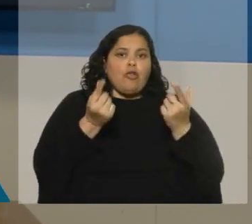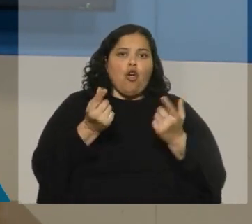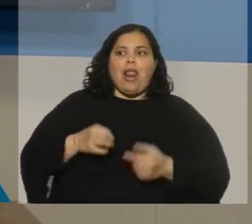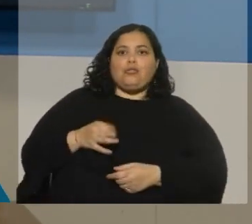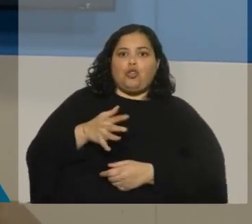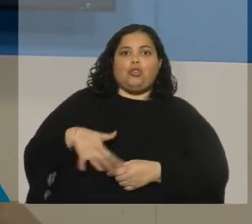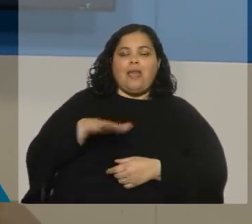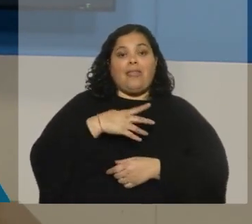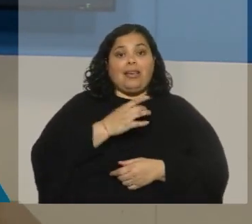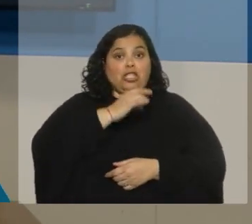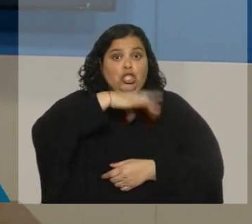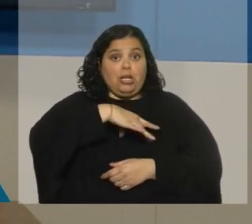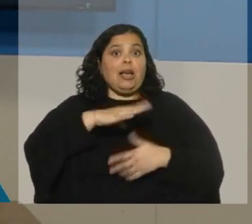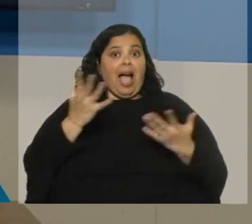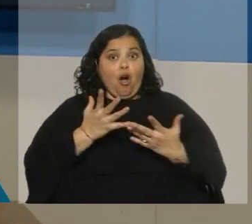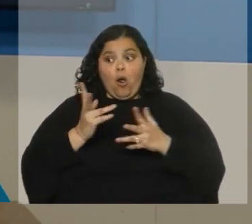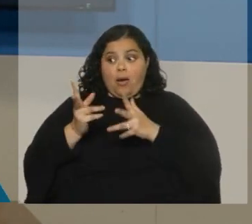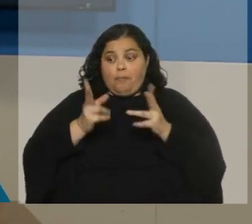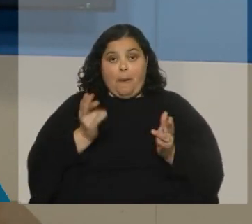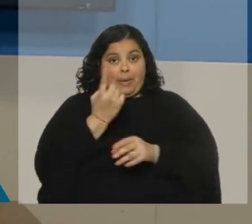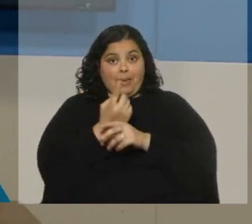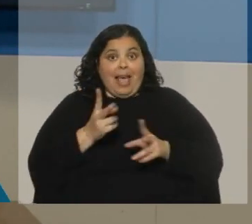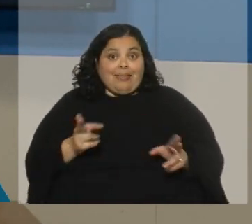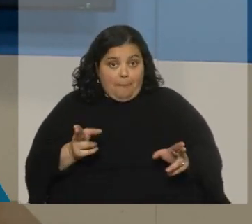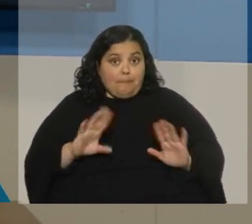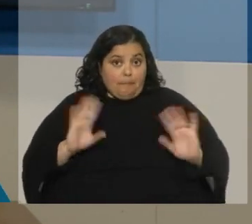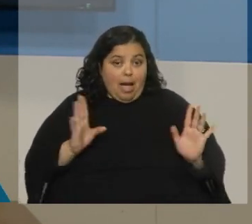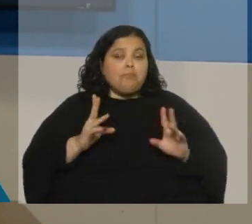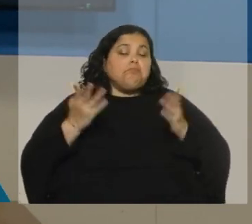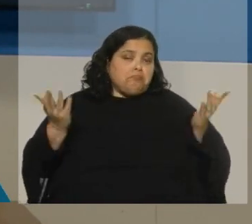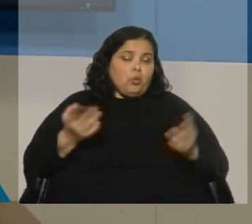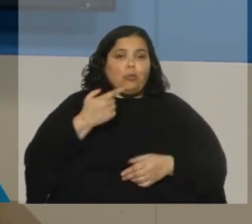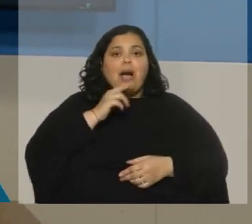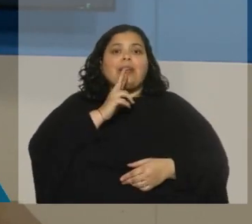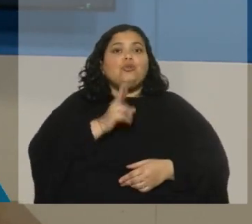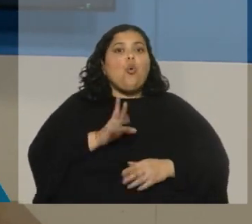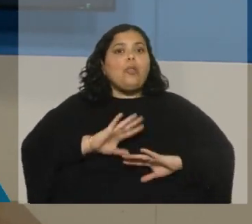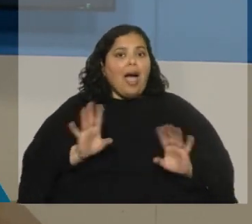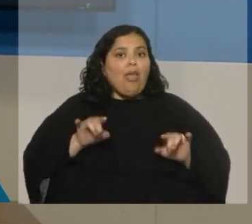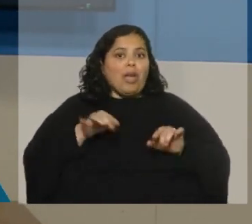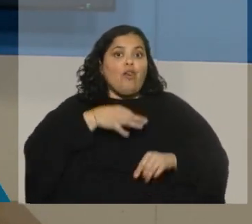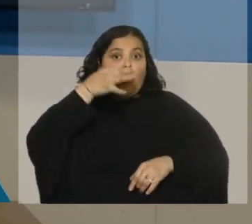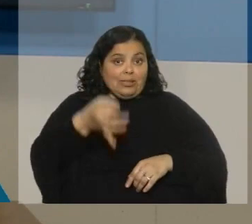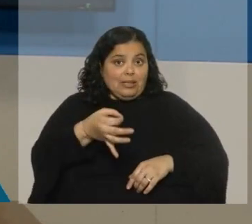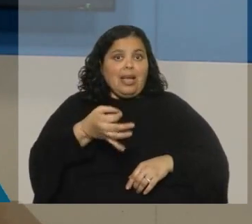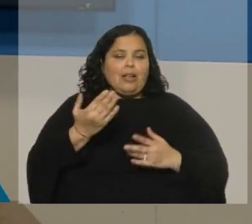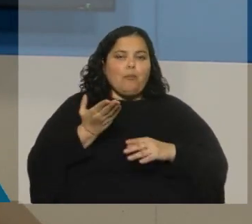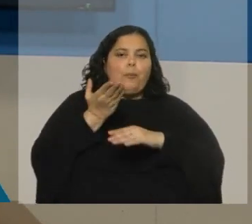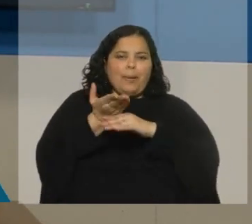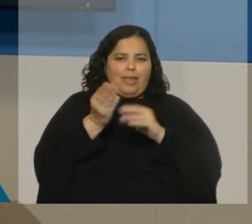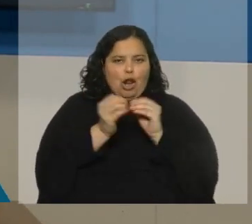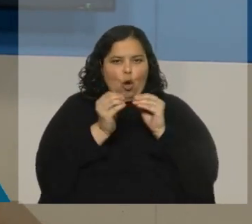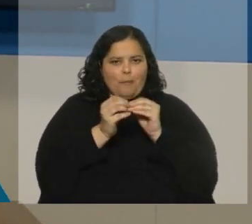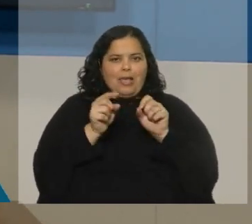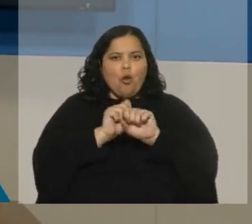alguna manera salda a esta primera etapa con este resultado que vos mencionabas, Gabriela, y que le voy a pedir a los compañeros de control